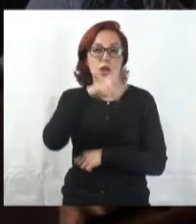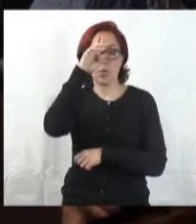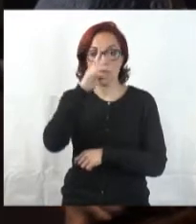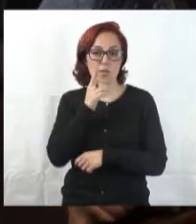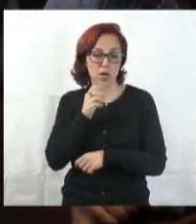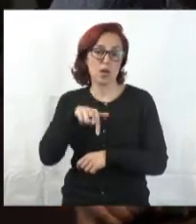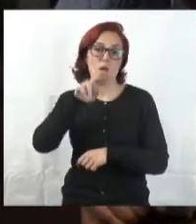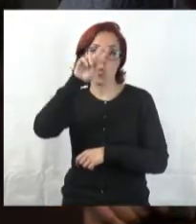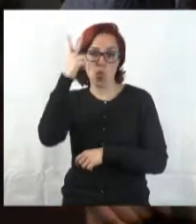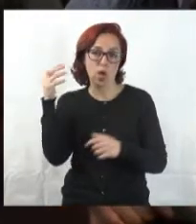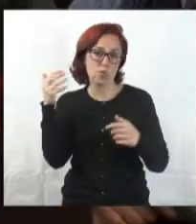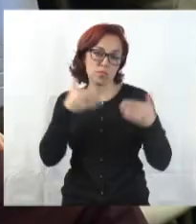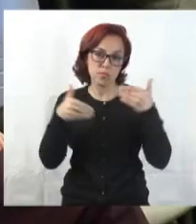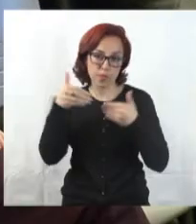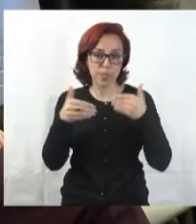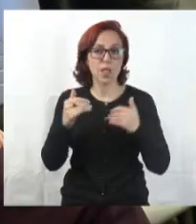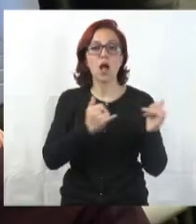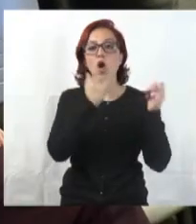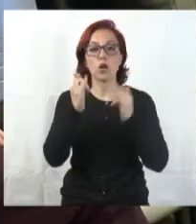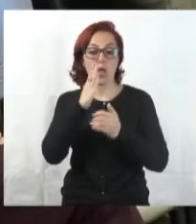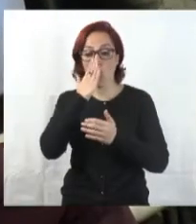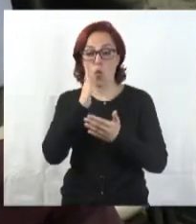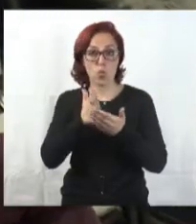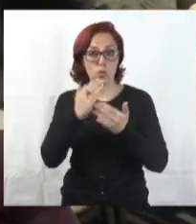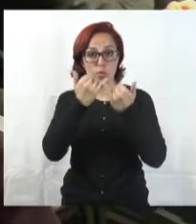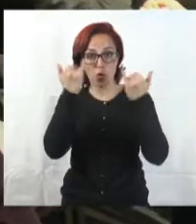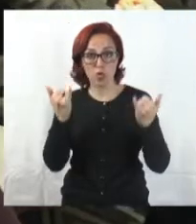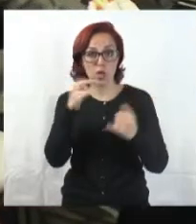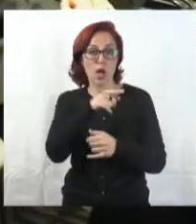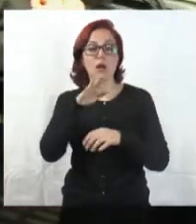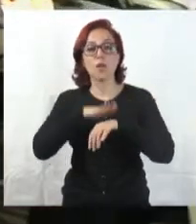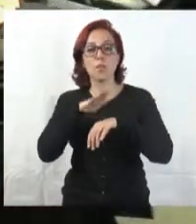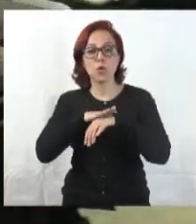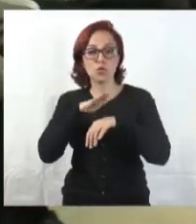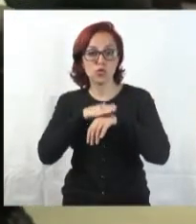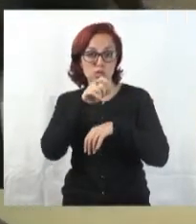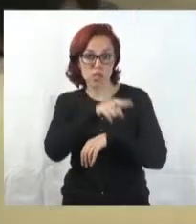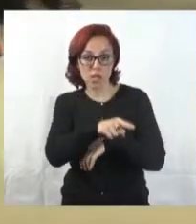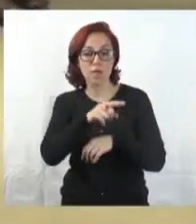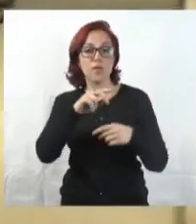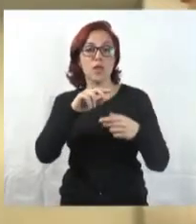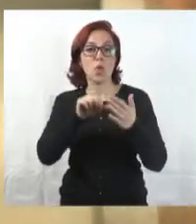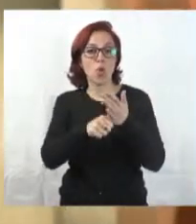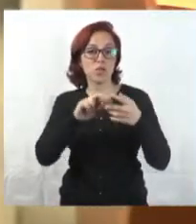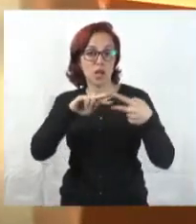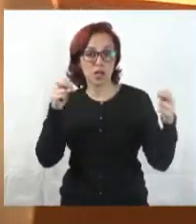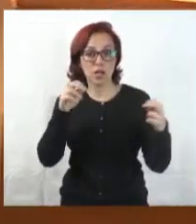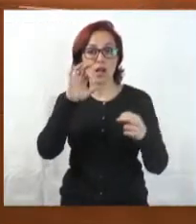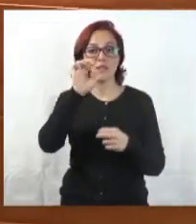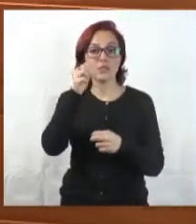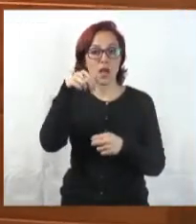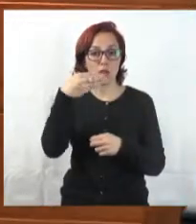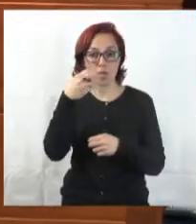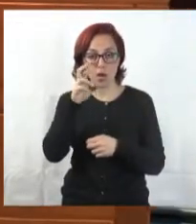República Dominicana y Uruguay. La jornada final contará con la exposición de la encargada del Laboratorio del Registro Nacional de Huellas Genéticas,